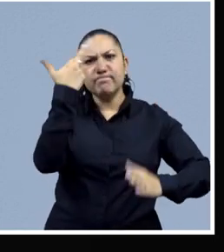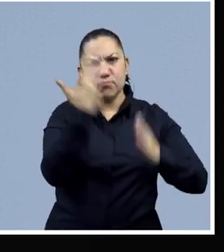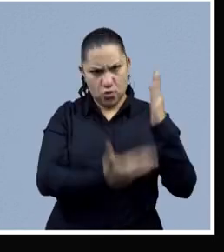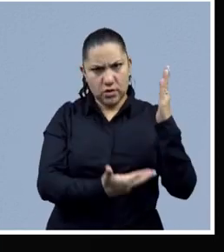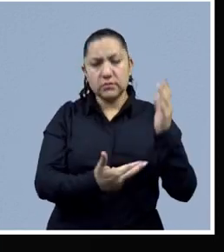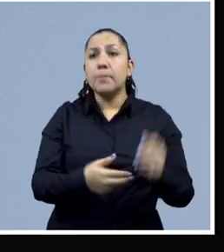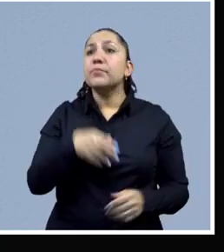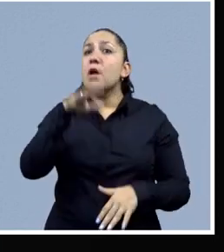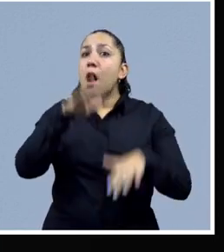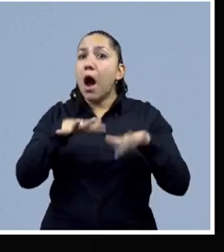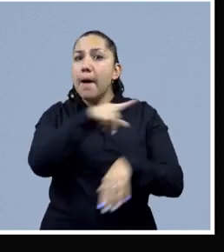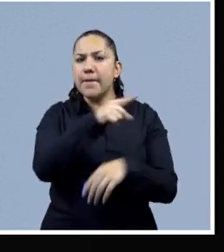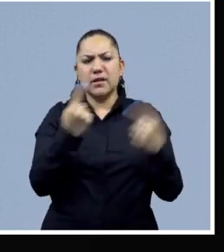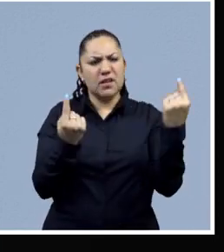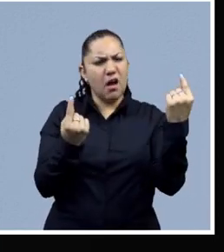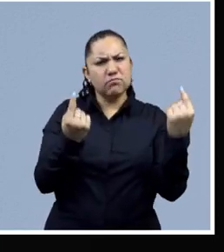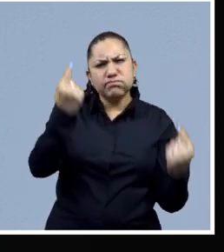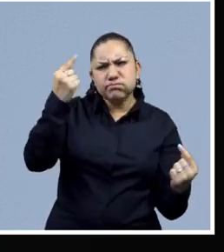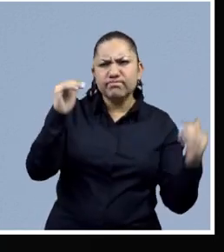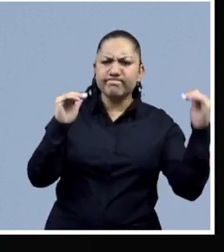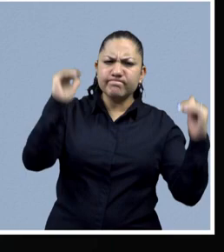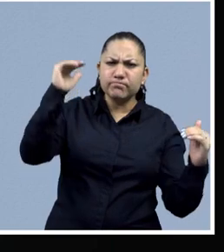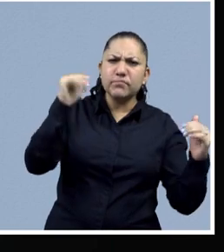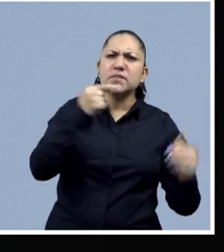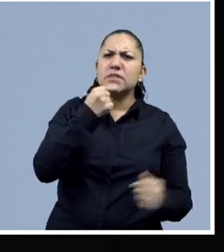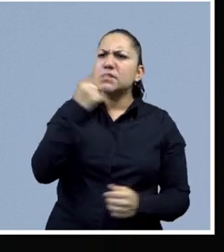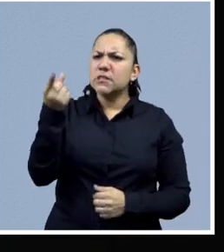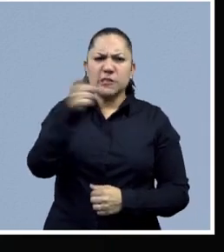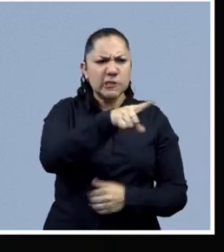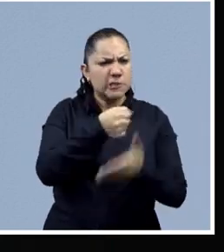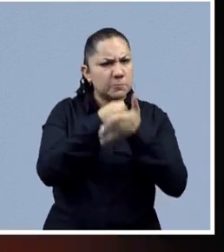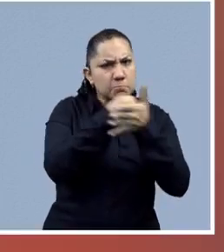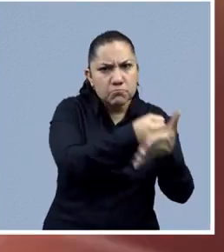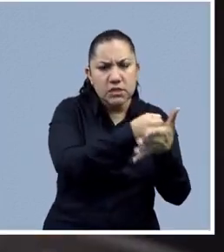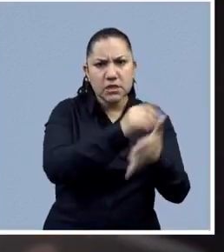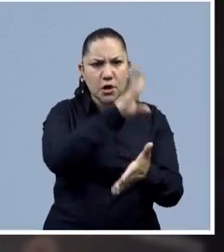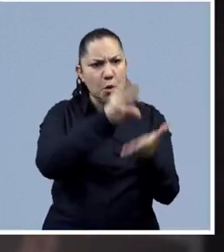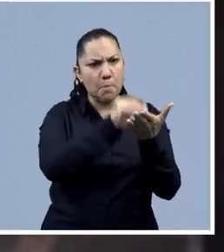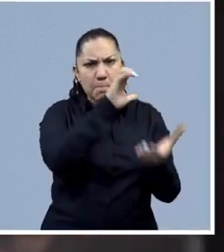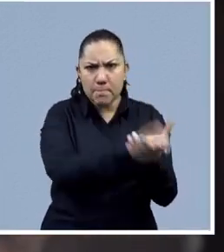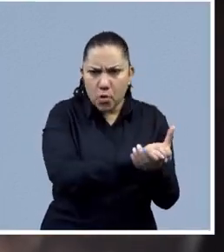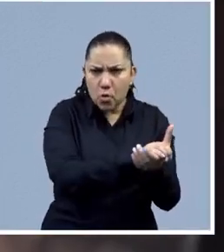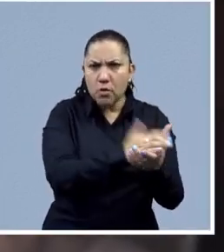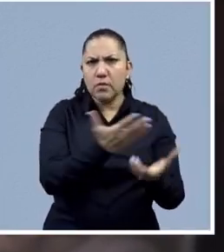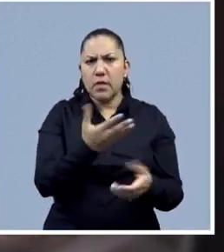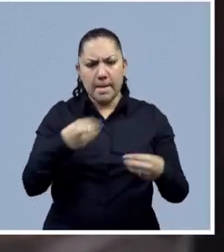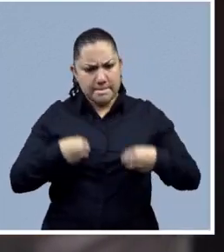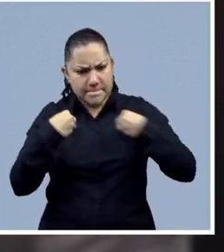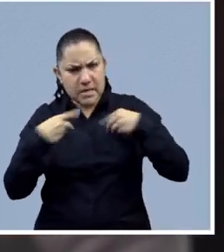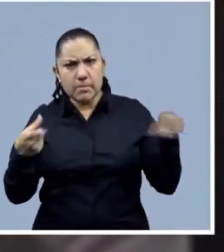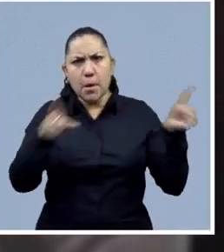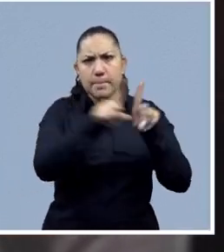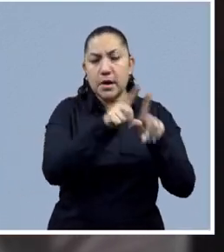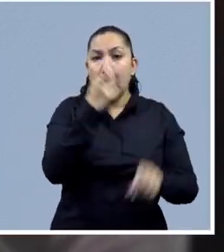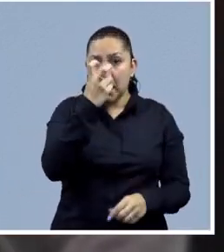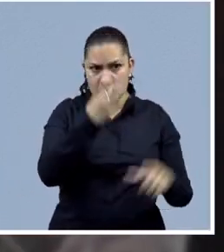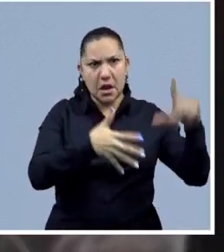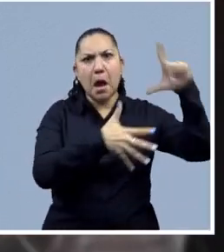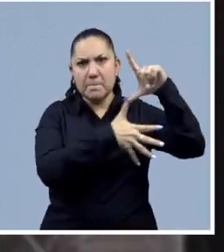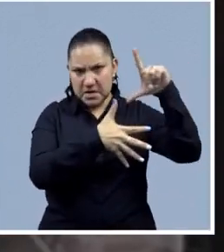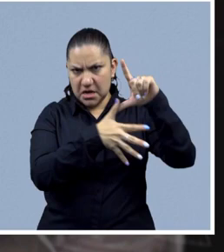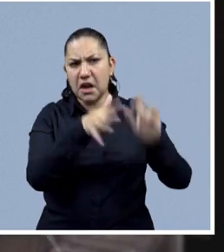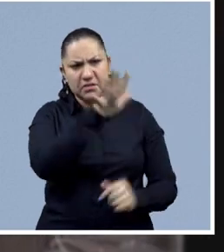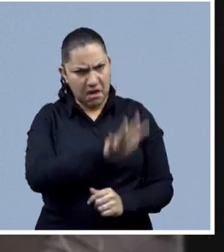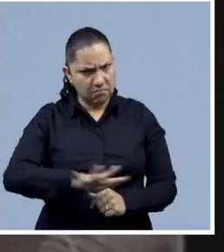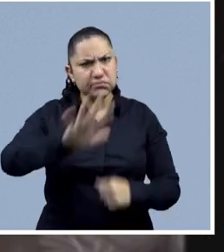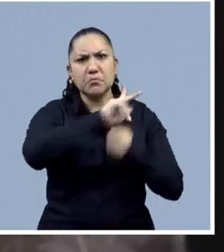de su pareja, mientras que los matrimonios infantiles y forzados son una práctica nociva extendida por gran parte de los países de América Latina y que